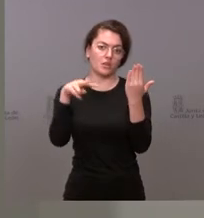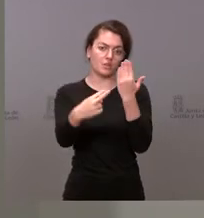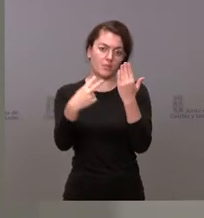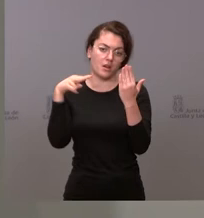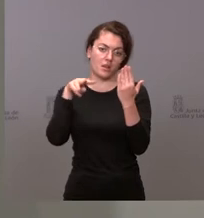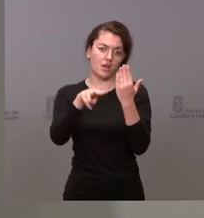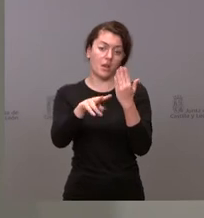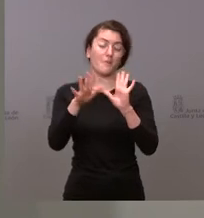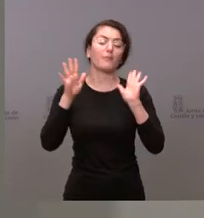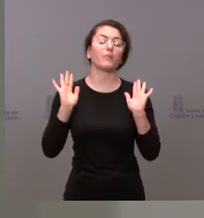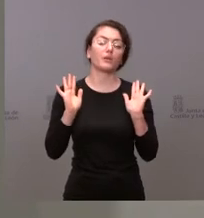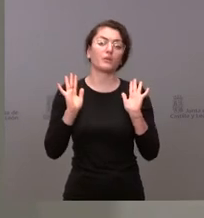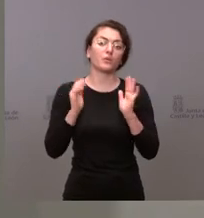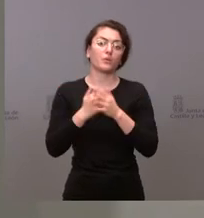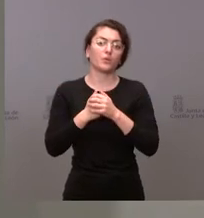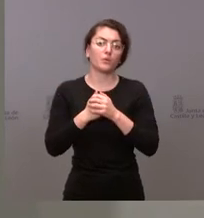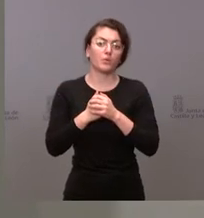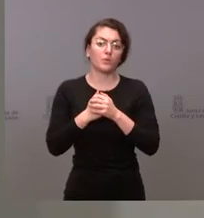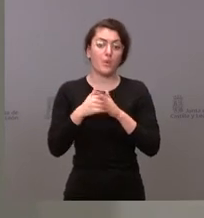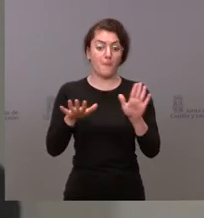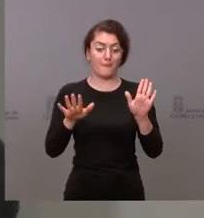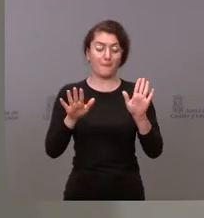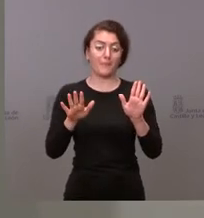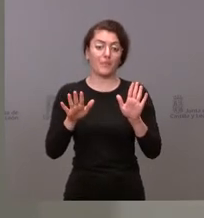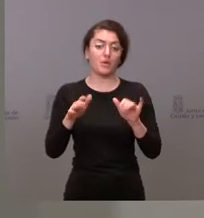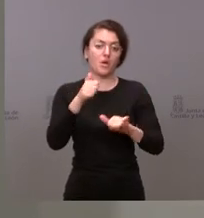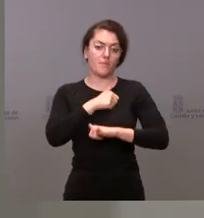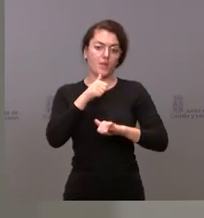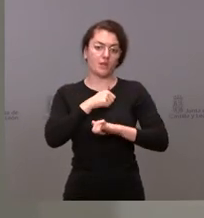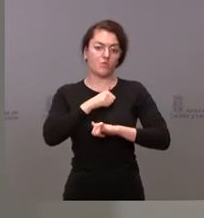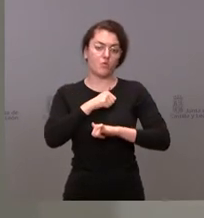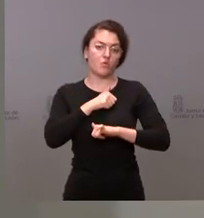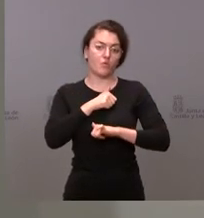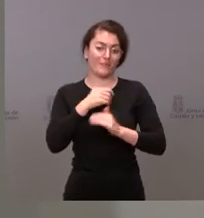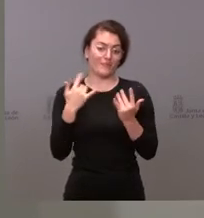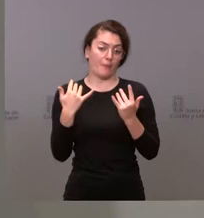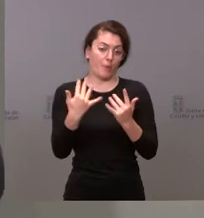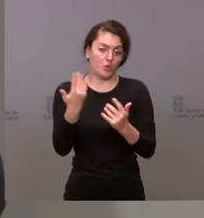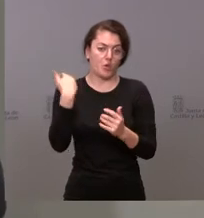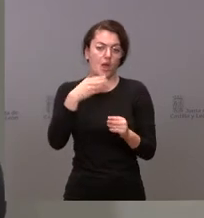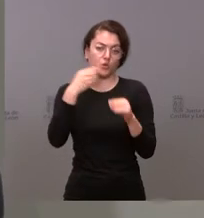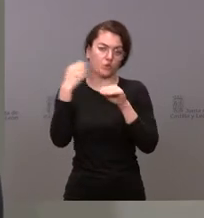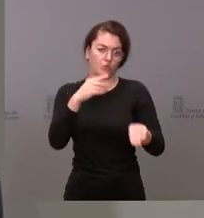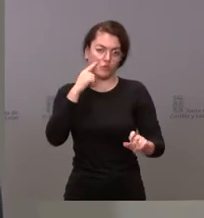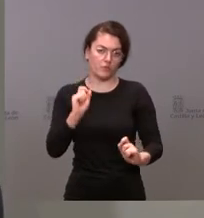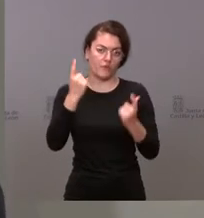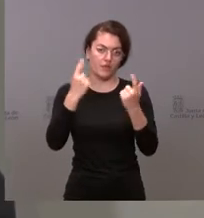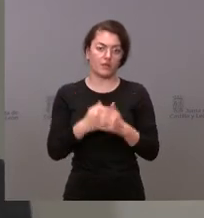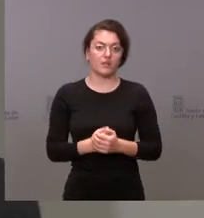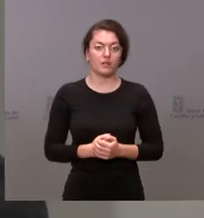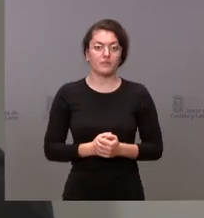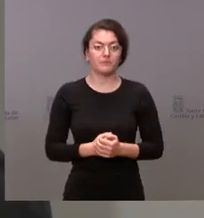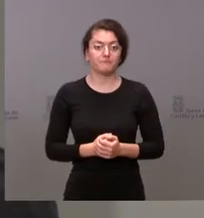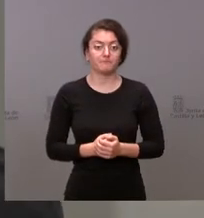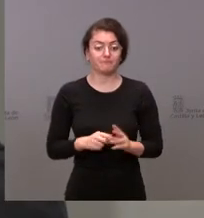pero esperamos poder sustituirlo en breves fechas sobre el coste